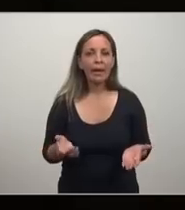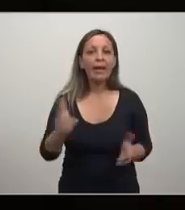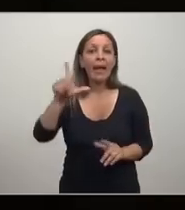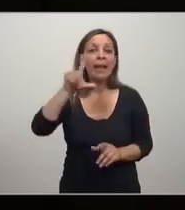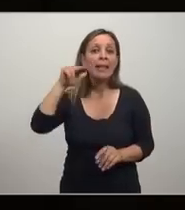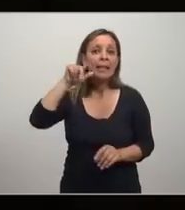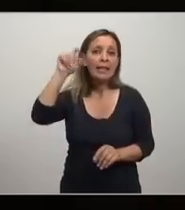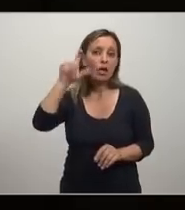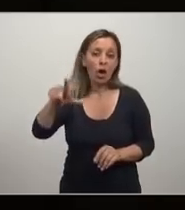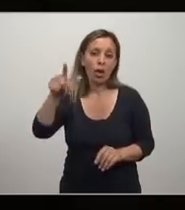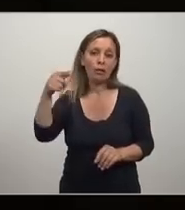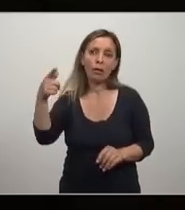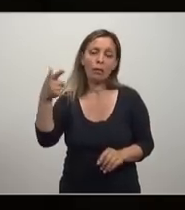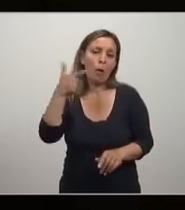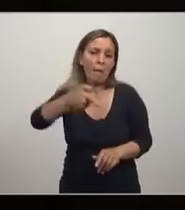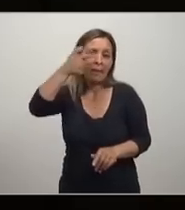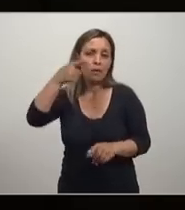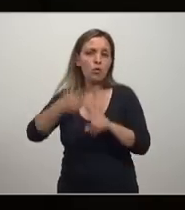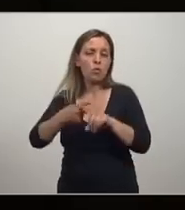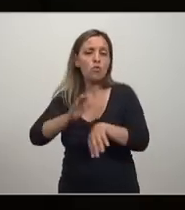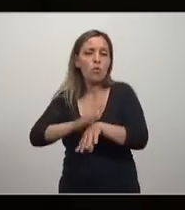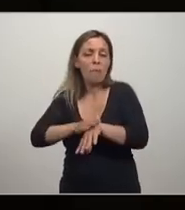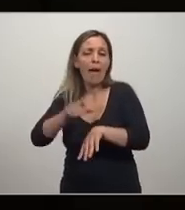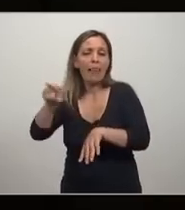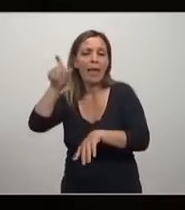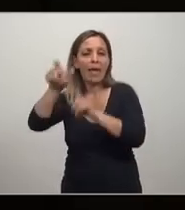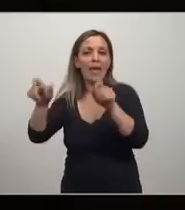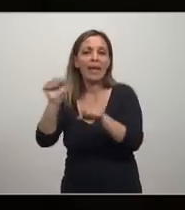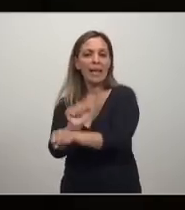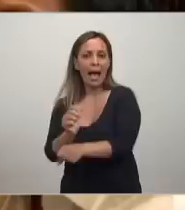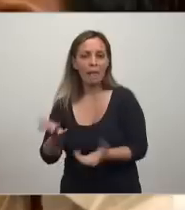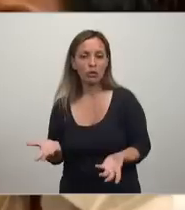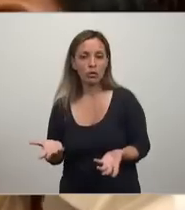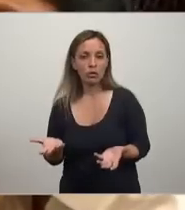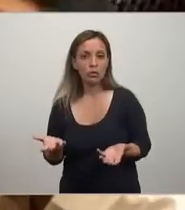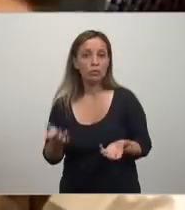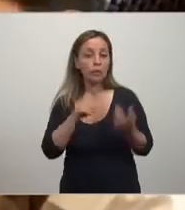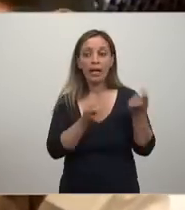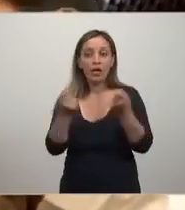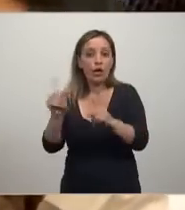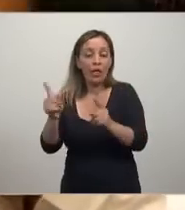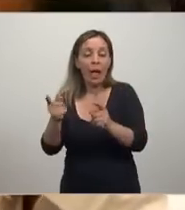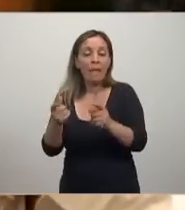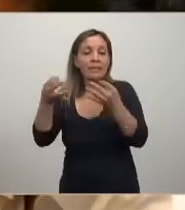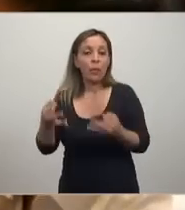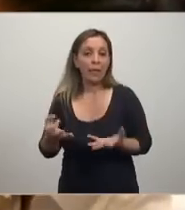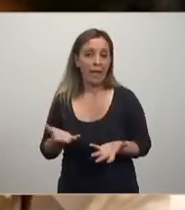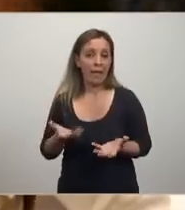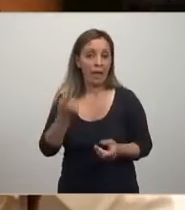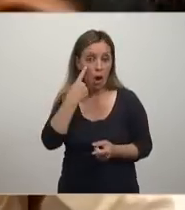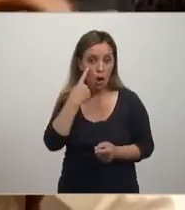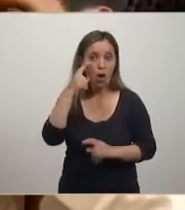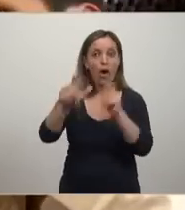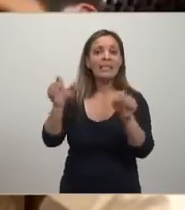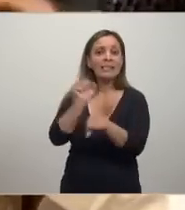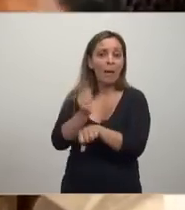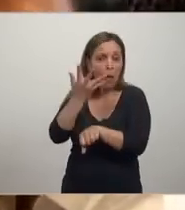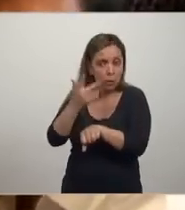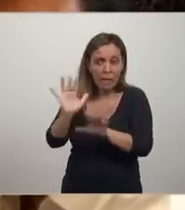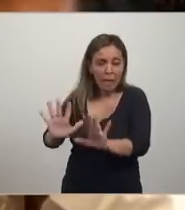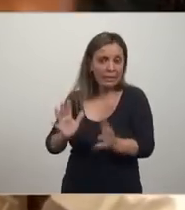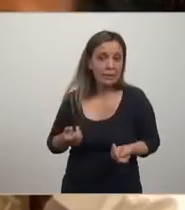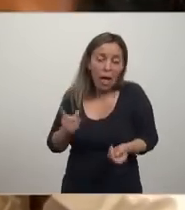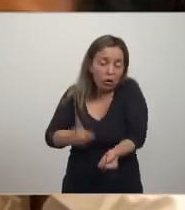finalmente, pero también muchos esclavos que querían matarlo. Porque les hacía perder la seguridad. No les gustaba la libertad, no se engañen. Entonces,